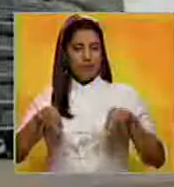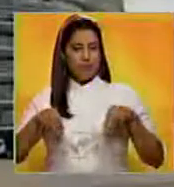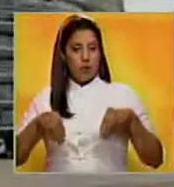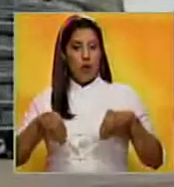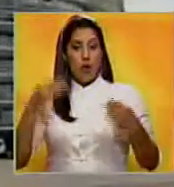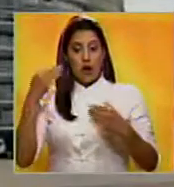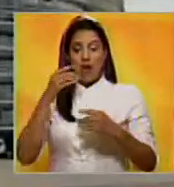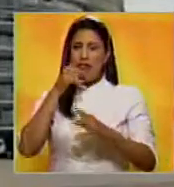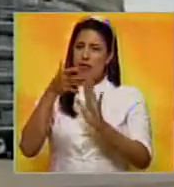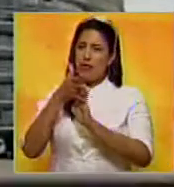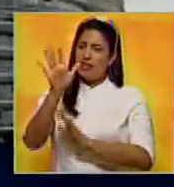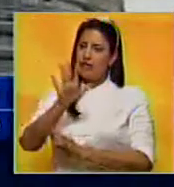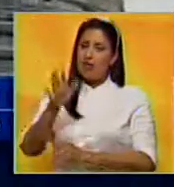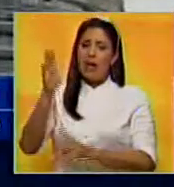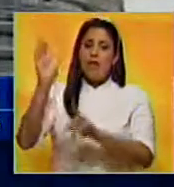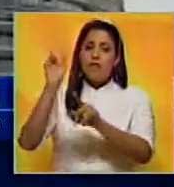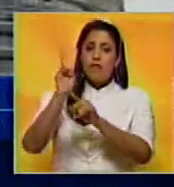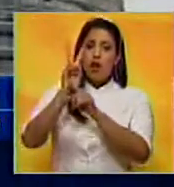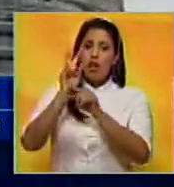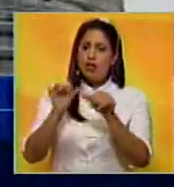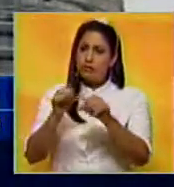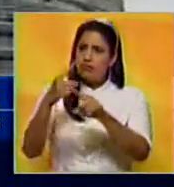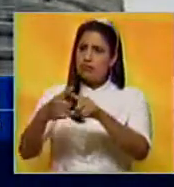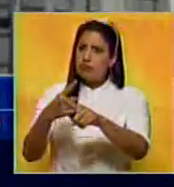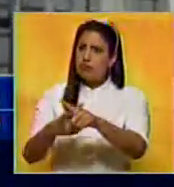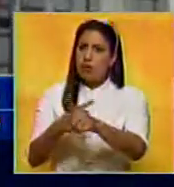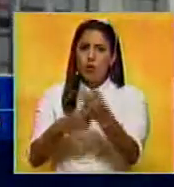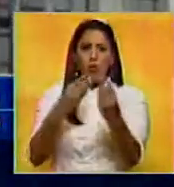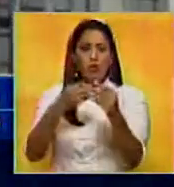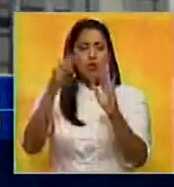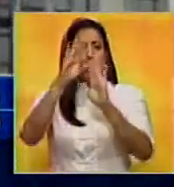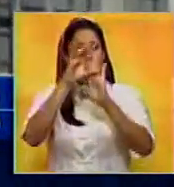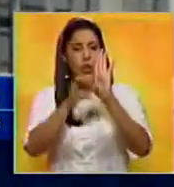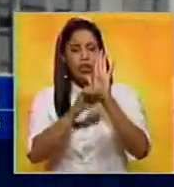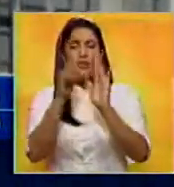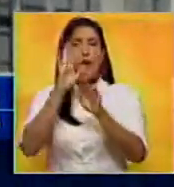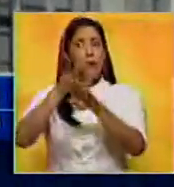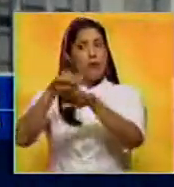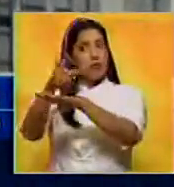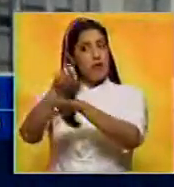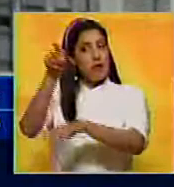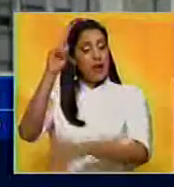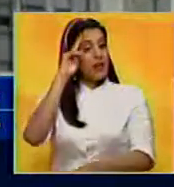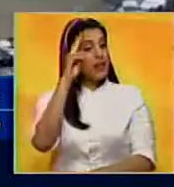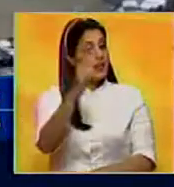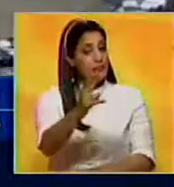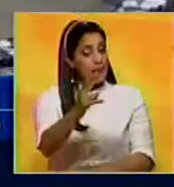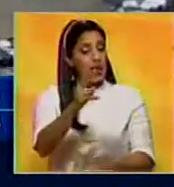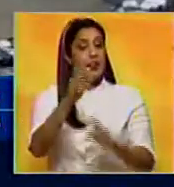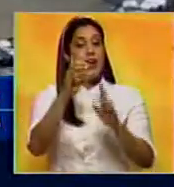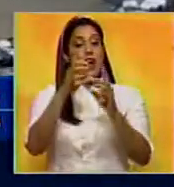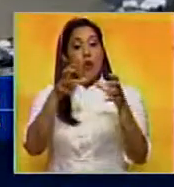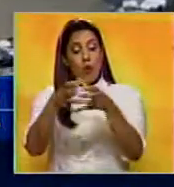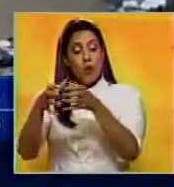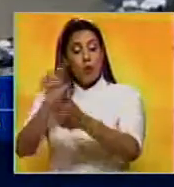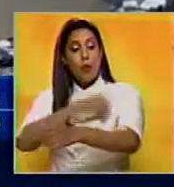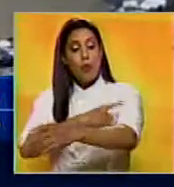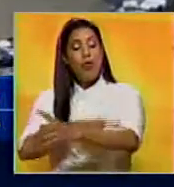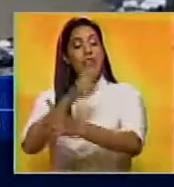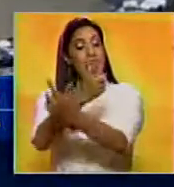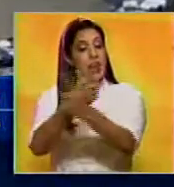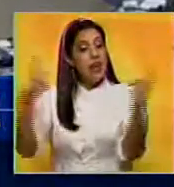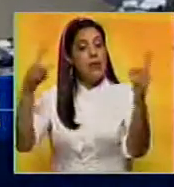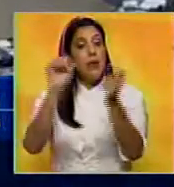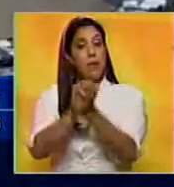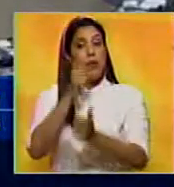El Pleno condenó lo que llamó violación continua del orden constitucional y solicitó al Gobierno respetar la separación de poderes y la liberación de